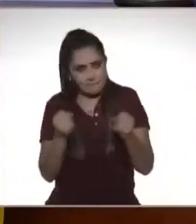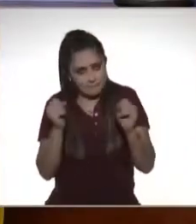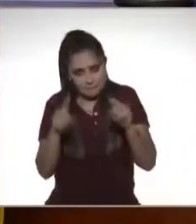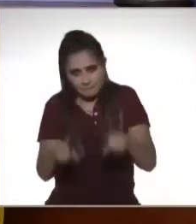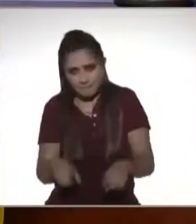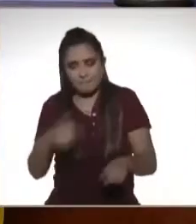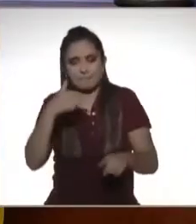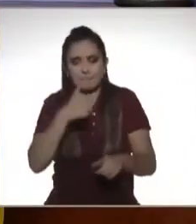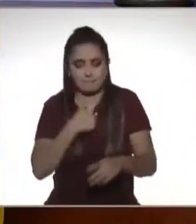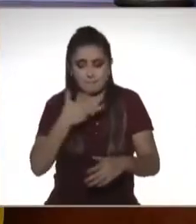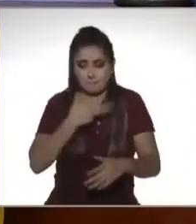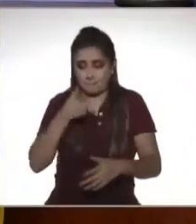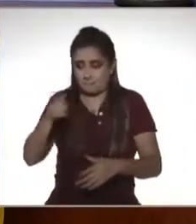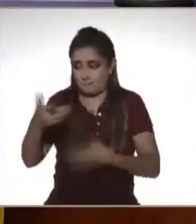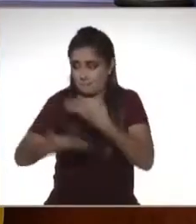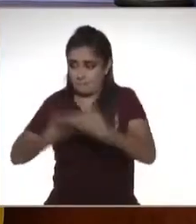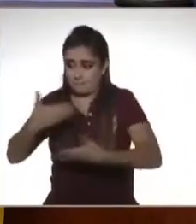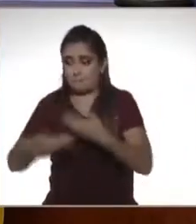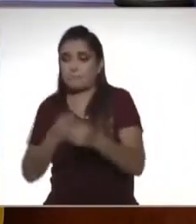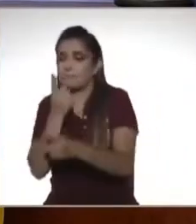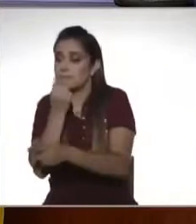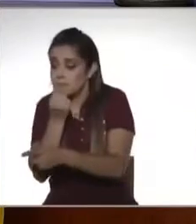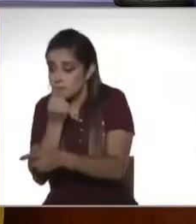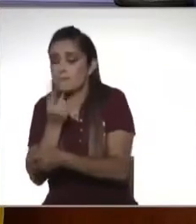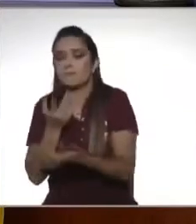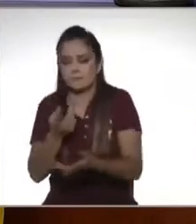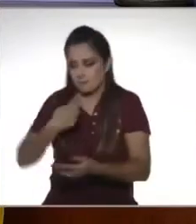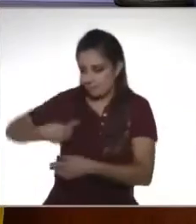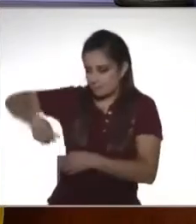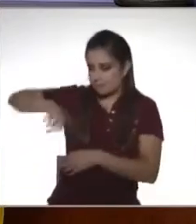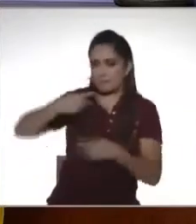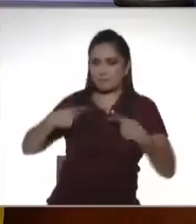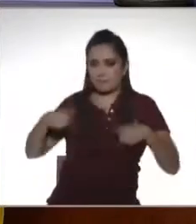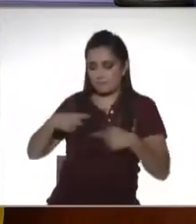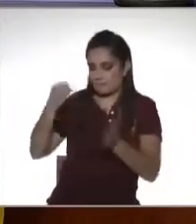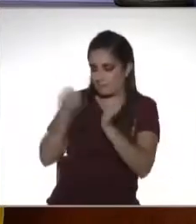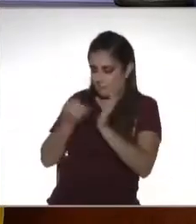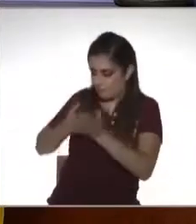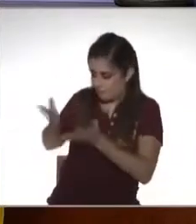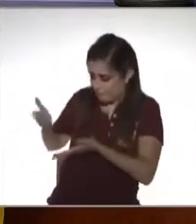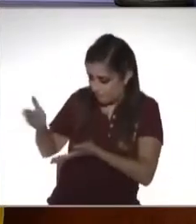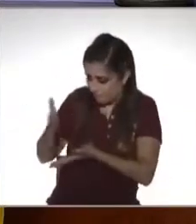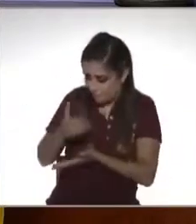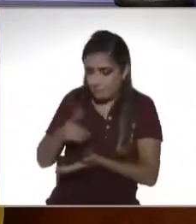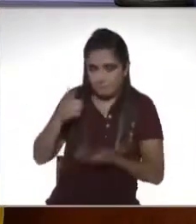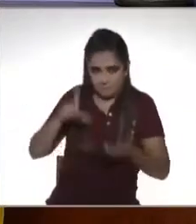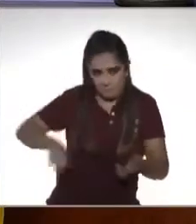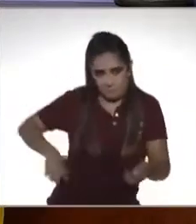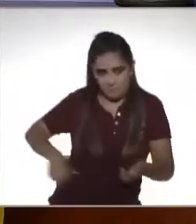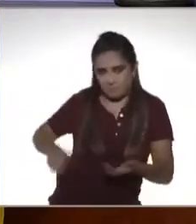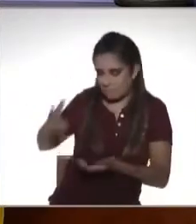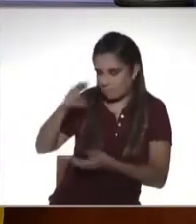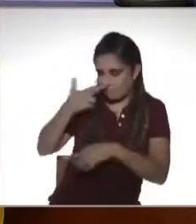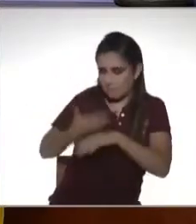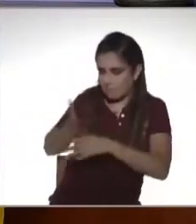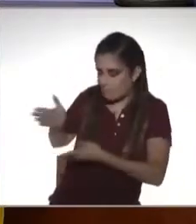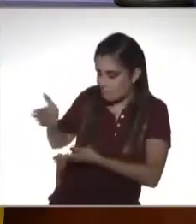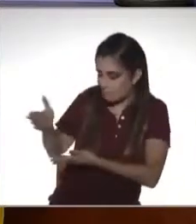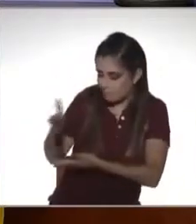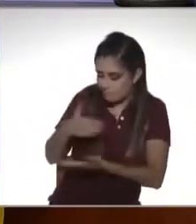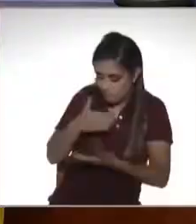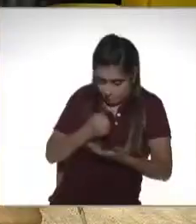Tenemos un servicio de policía, pues entre todos tenemos que dar una contribución para que esa contribución pague el salario del